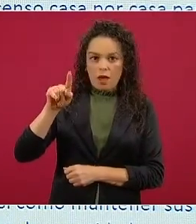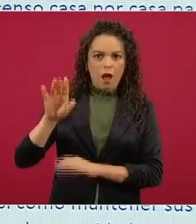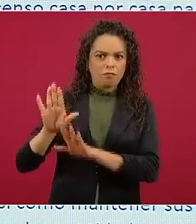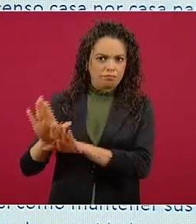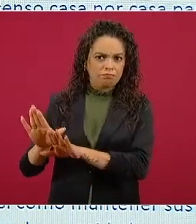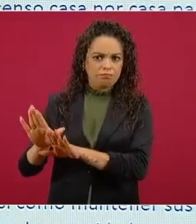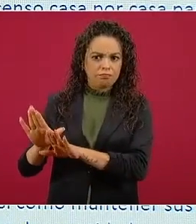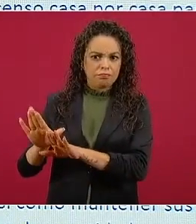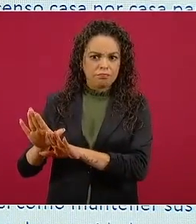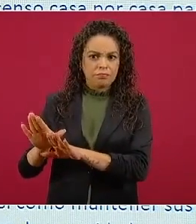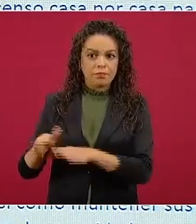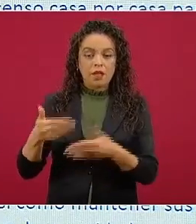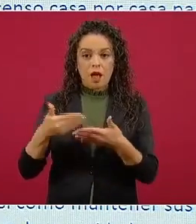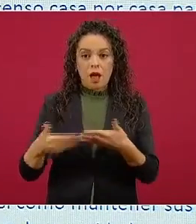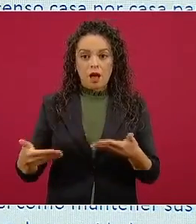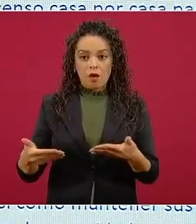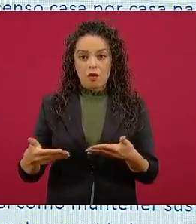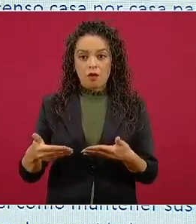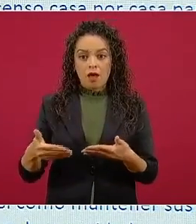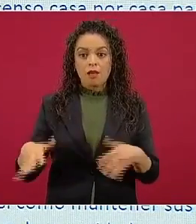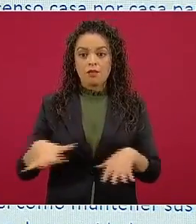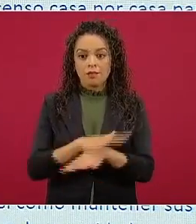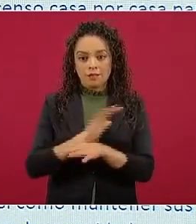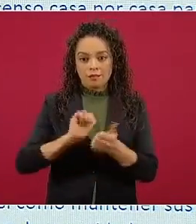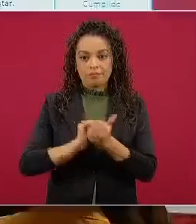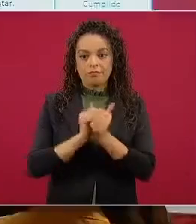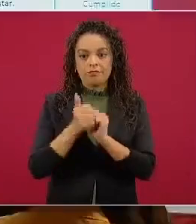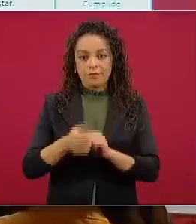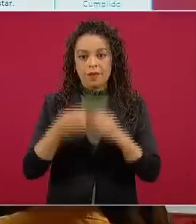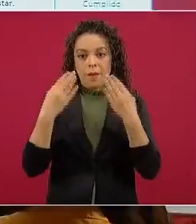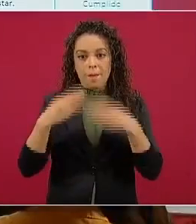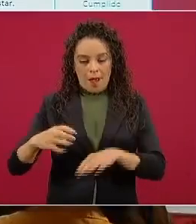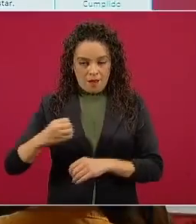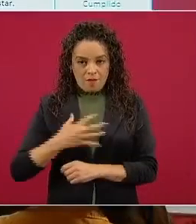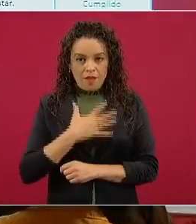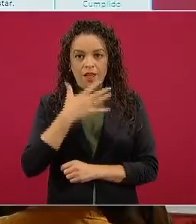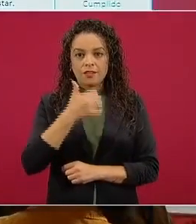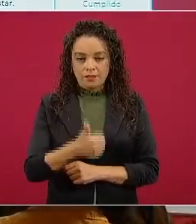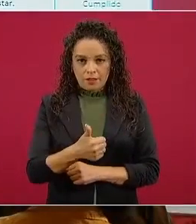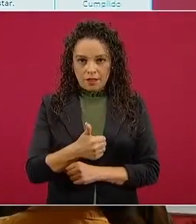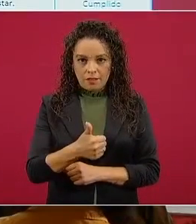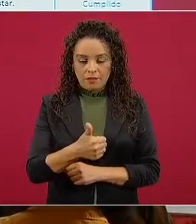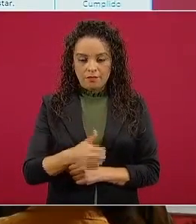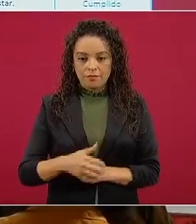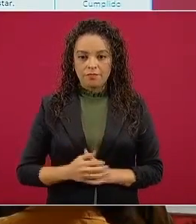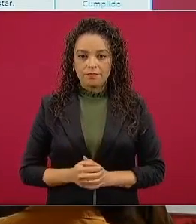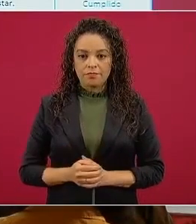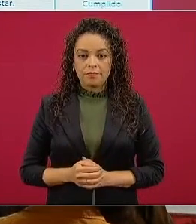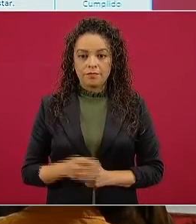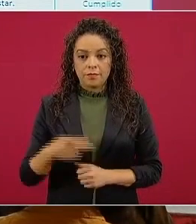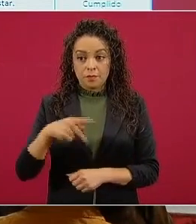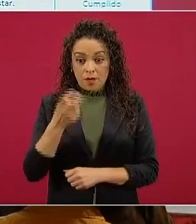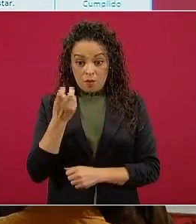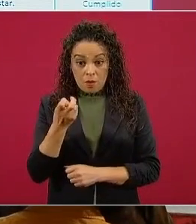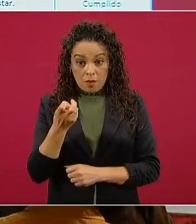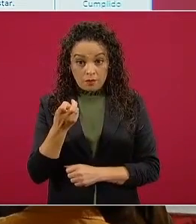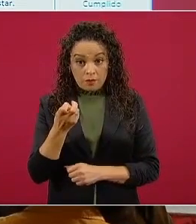que ahora es Banco del Bienestar, pero este banquito se